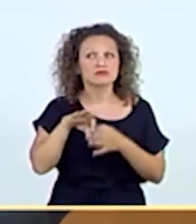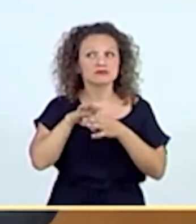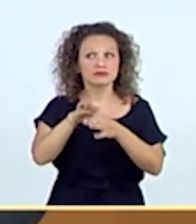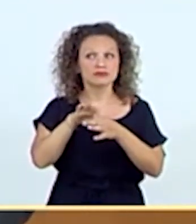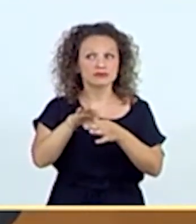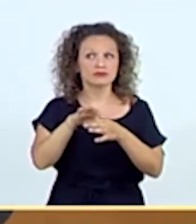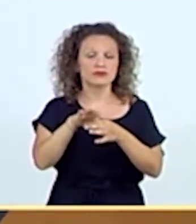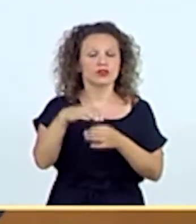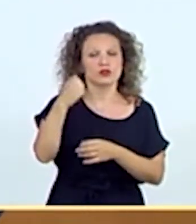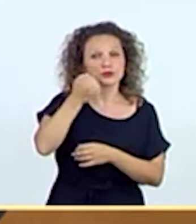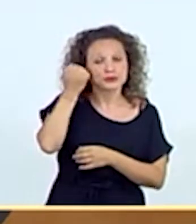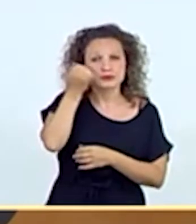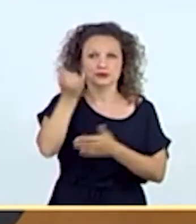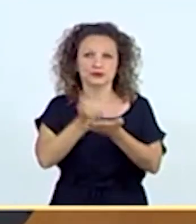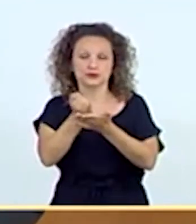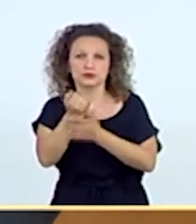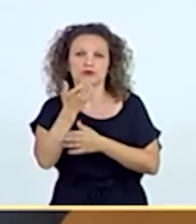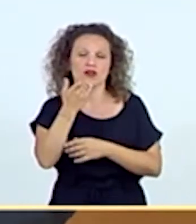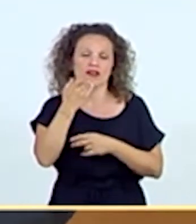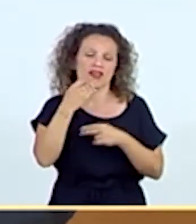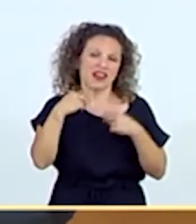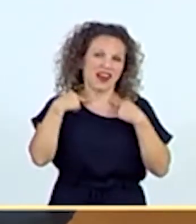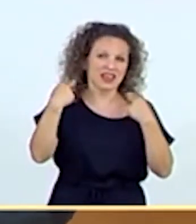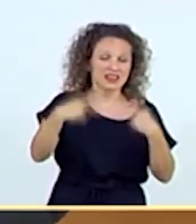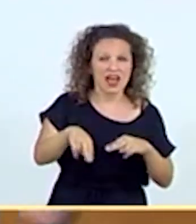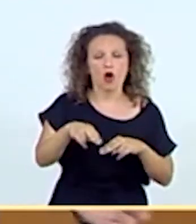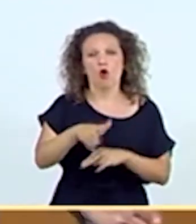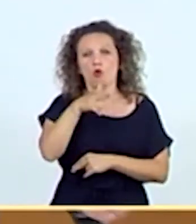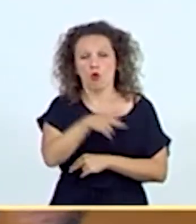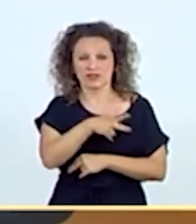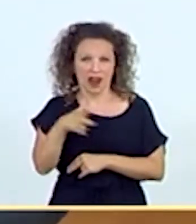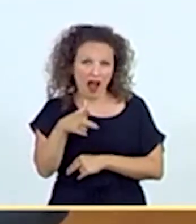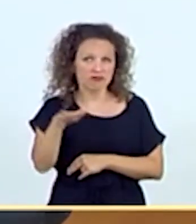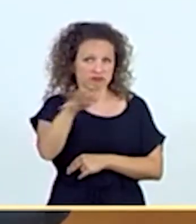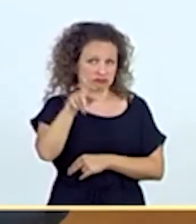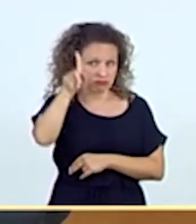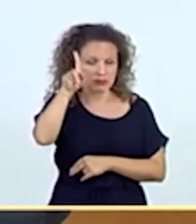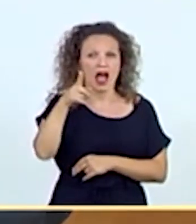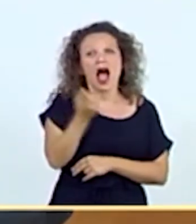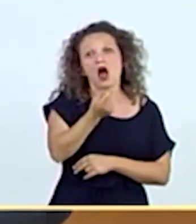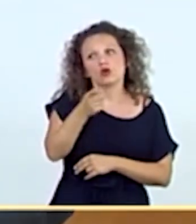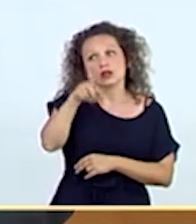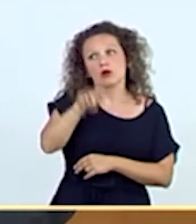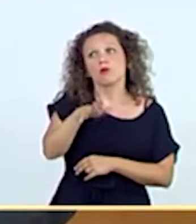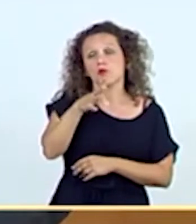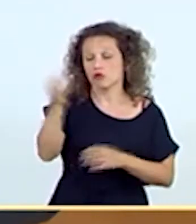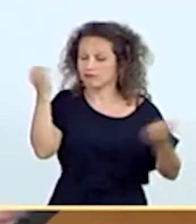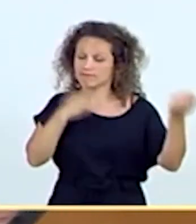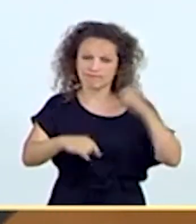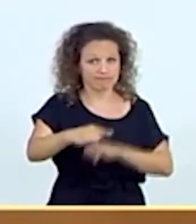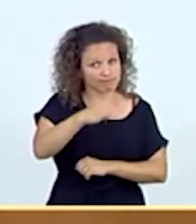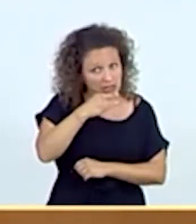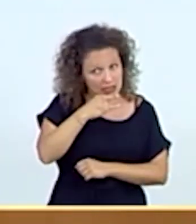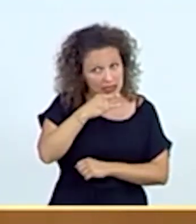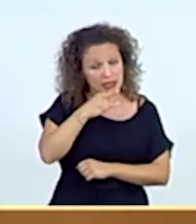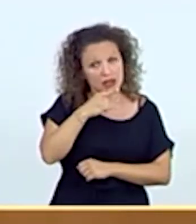explotaciones ortofrutícolas, en zona de Lérida y en la zona de Huesca. Algunos de ellos vinculados, efectivamente, a conductas incívicas, otros